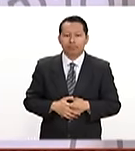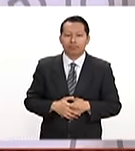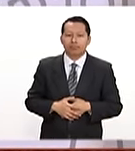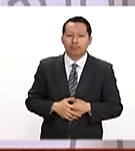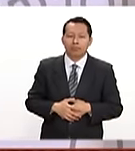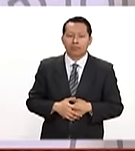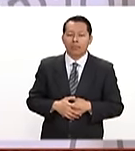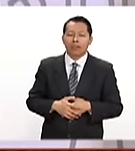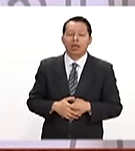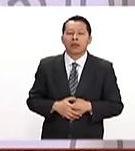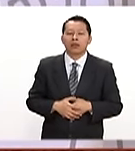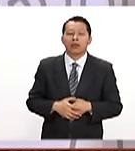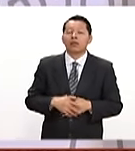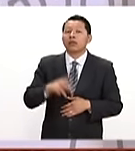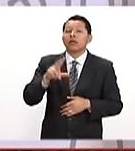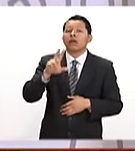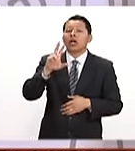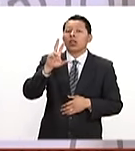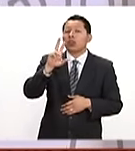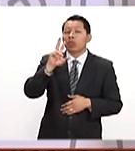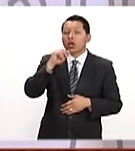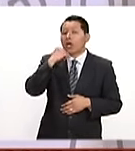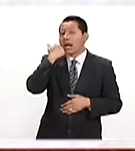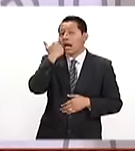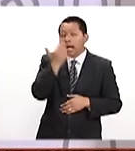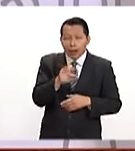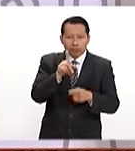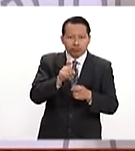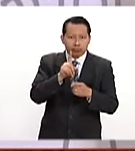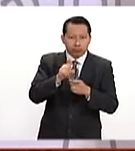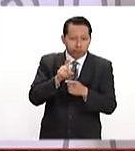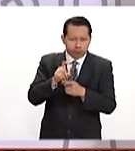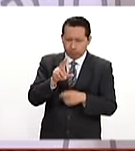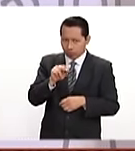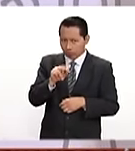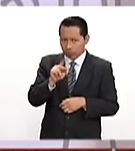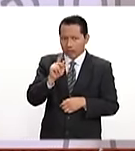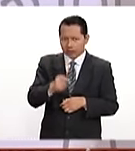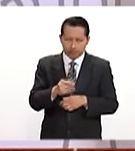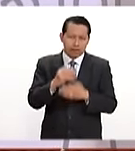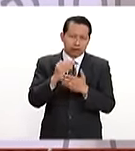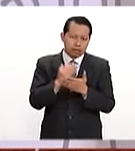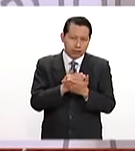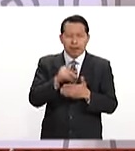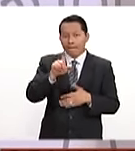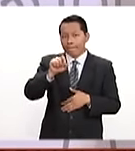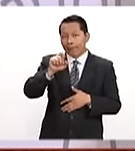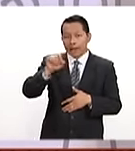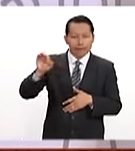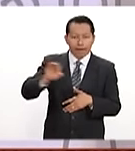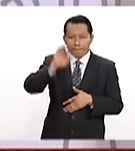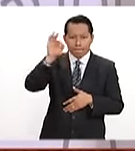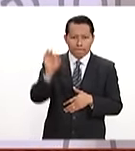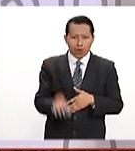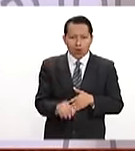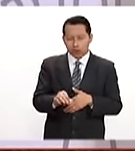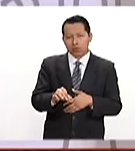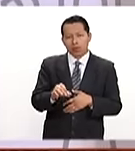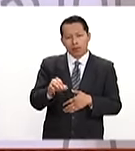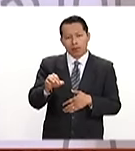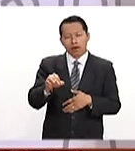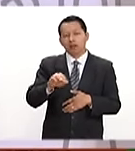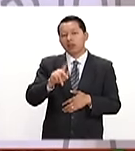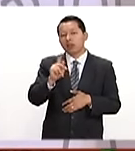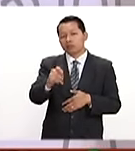No queremos estar recaudando nada más porque sí. Hemos tenido una reducción de 20% en las